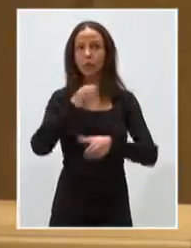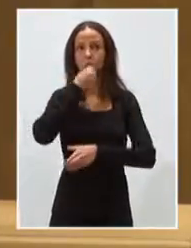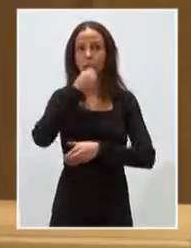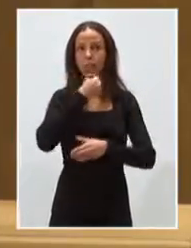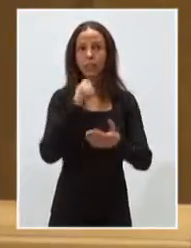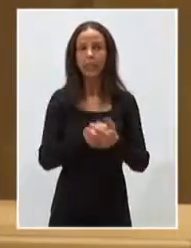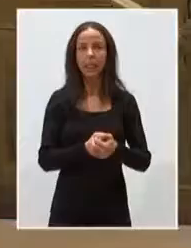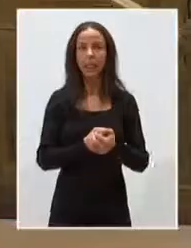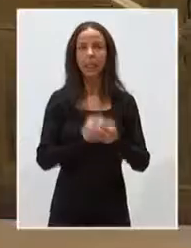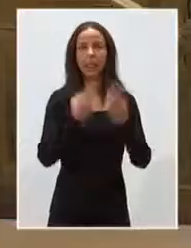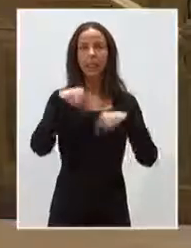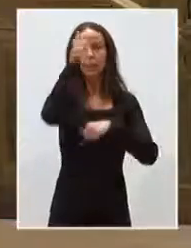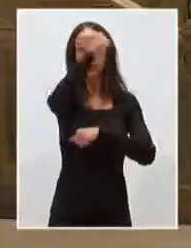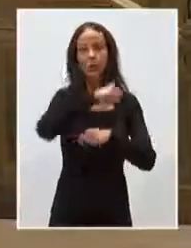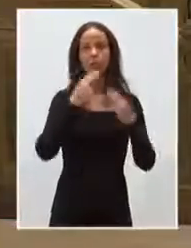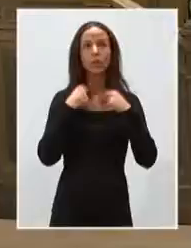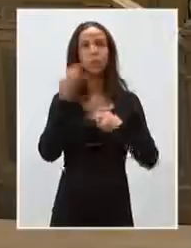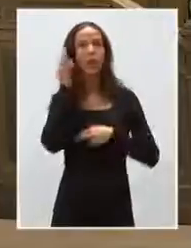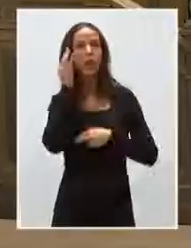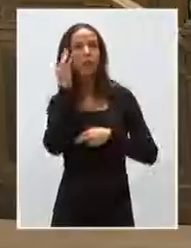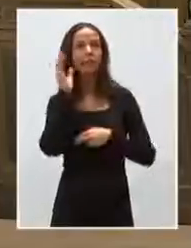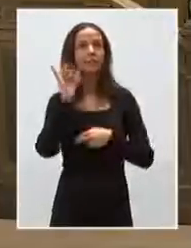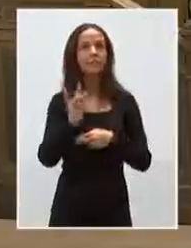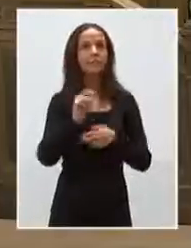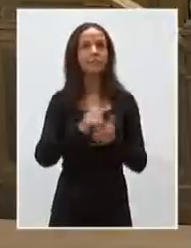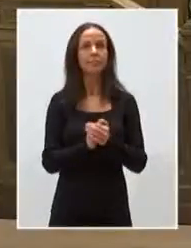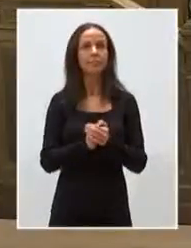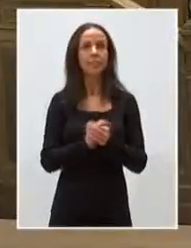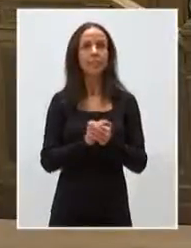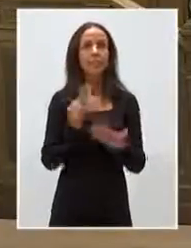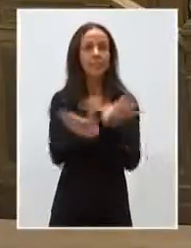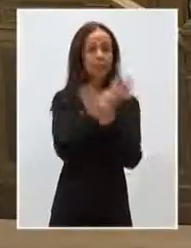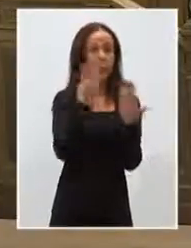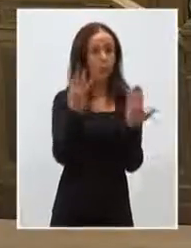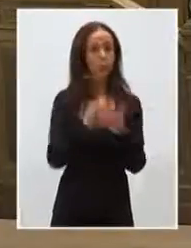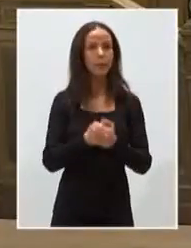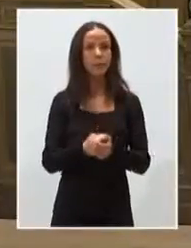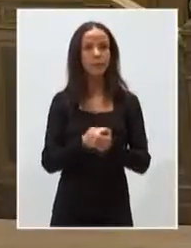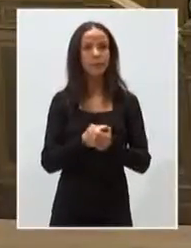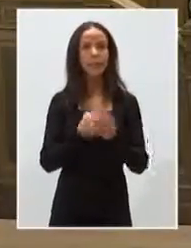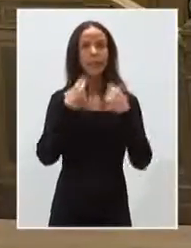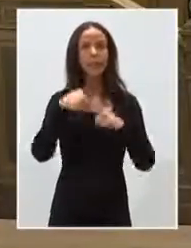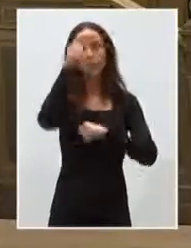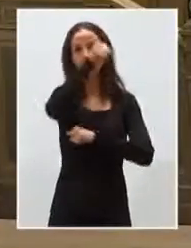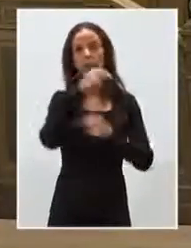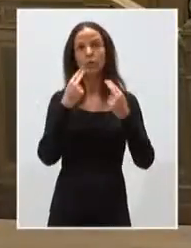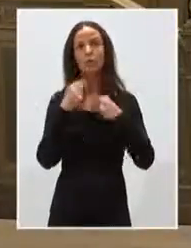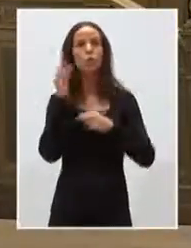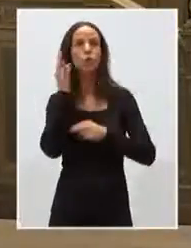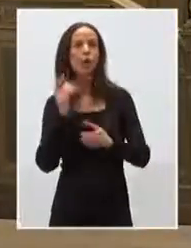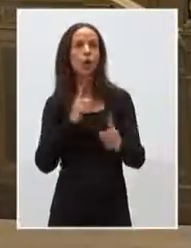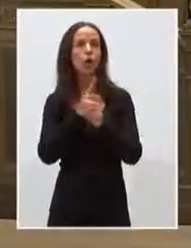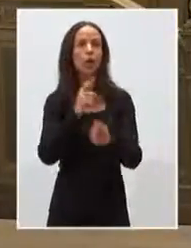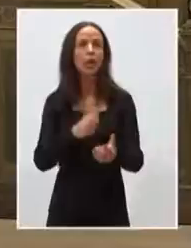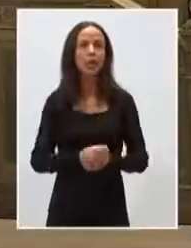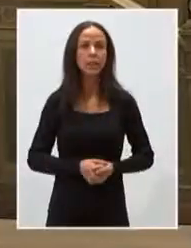Socialista. Diputadas y diputados que votan a favor. Diecinueve. Diputadas y diputados que votan en contra.